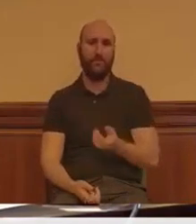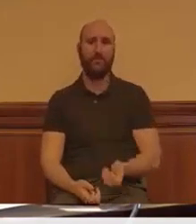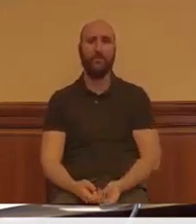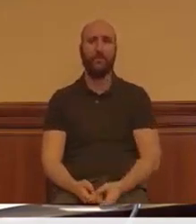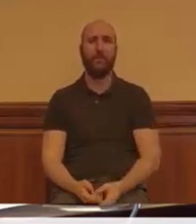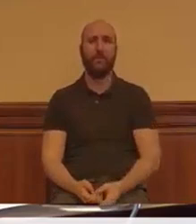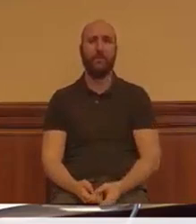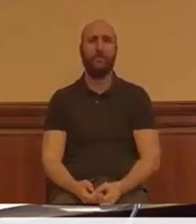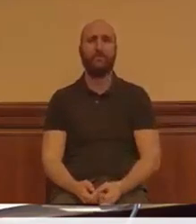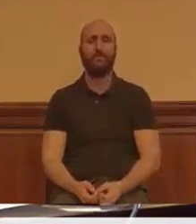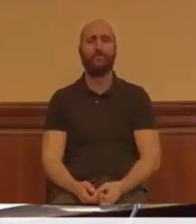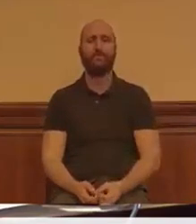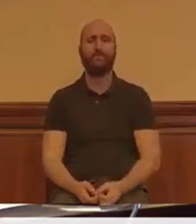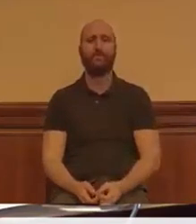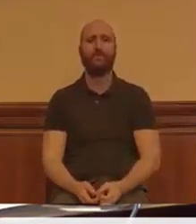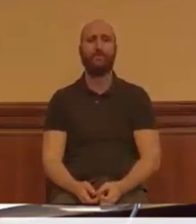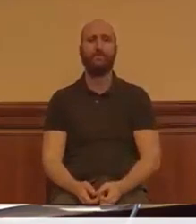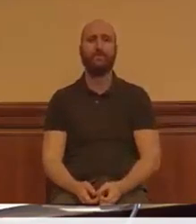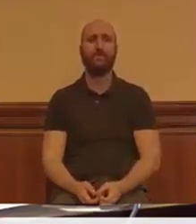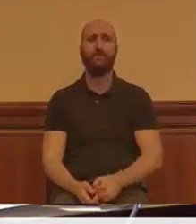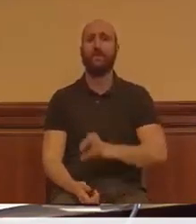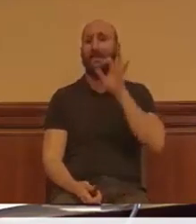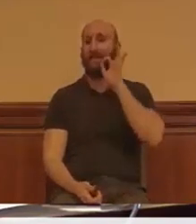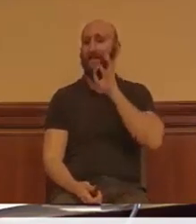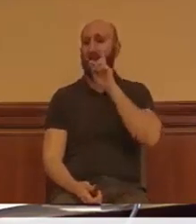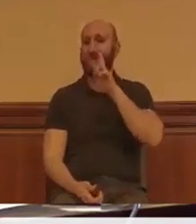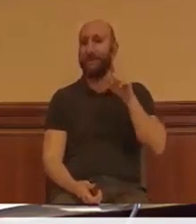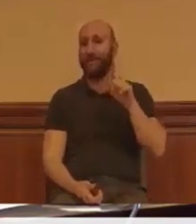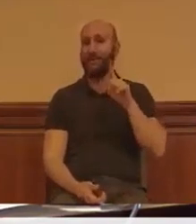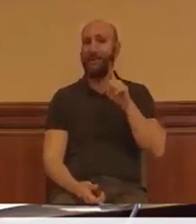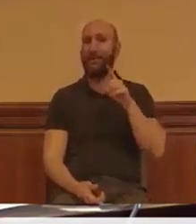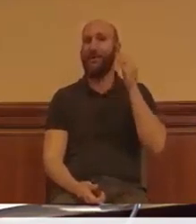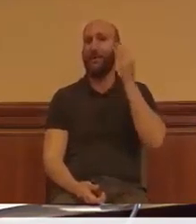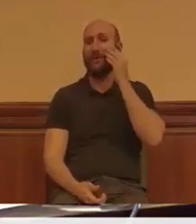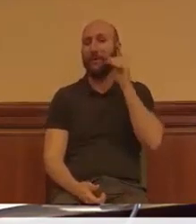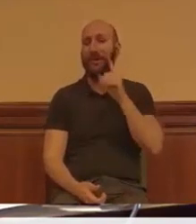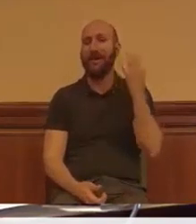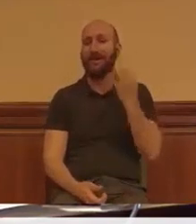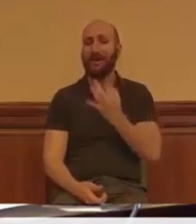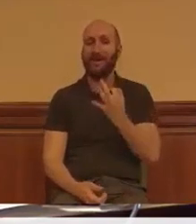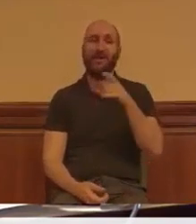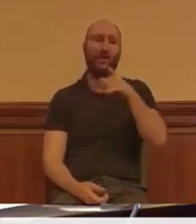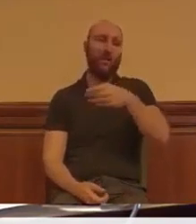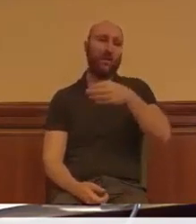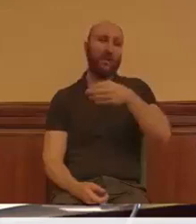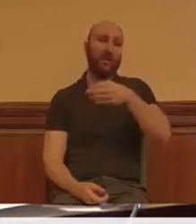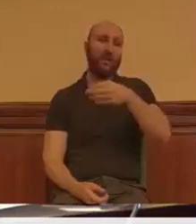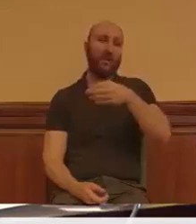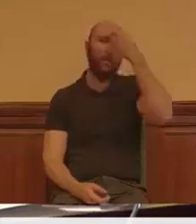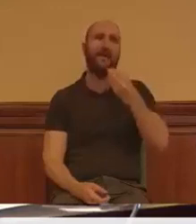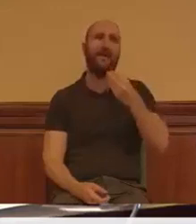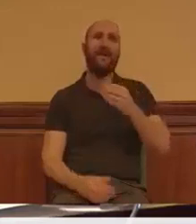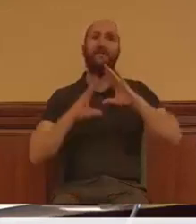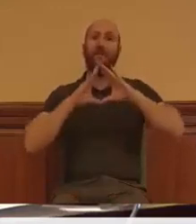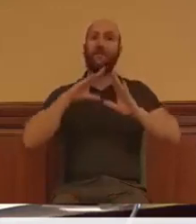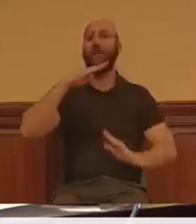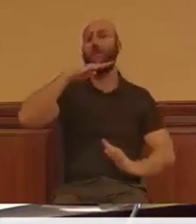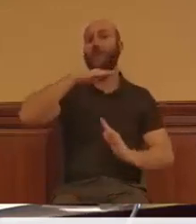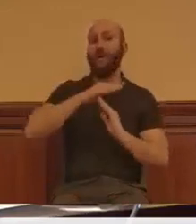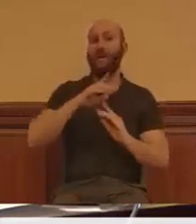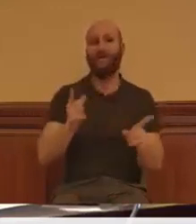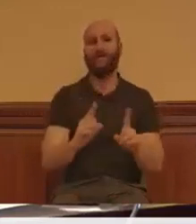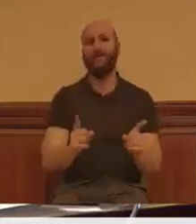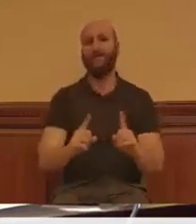que lo que no pega en el siglo XXI es que sigan creyendo que pueden parar el feminismo. Pues no,